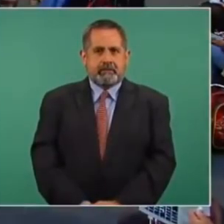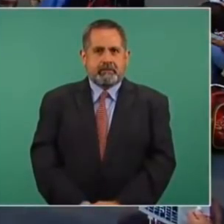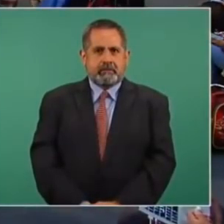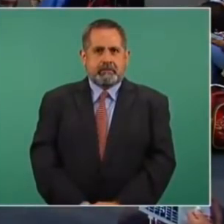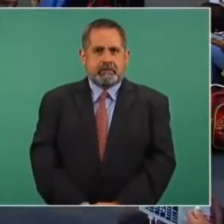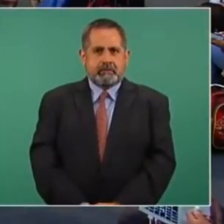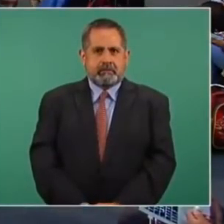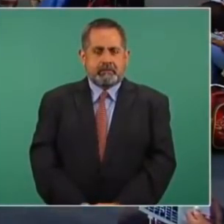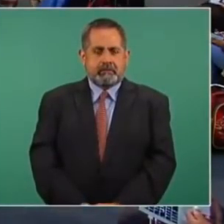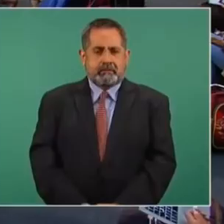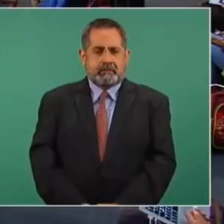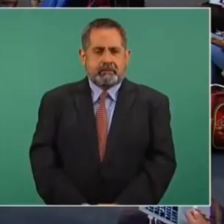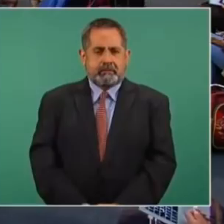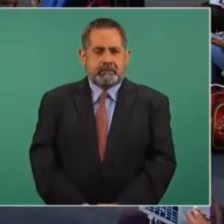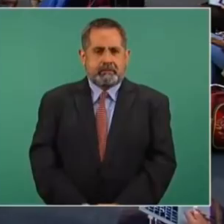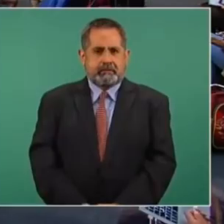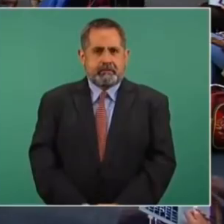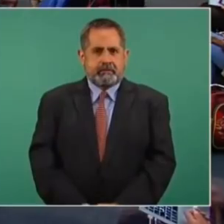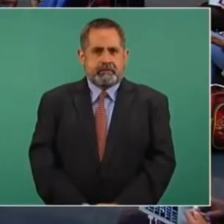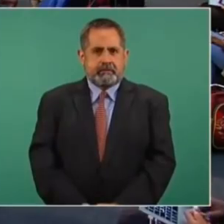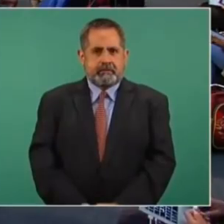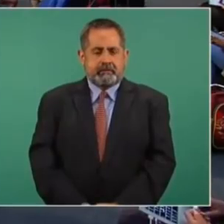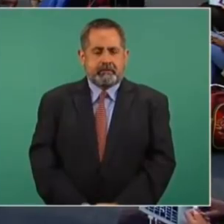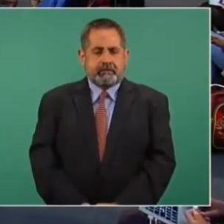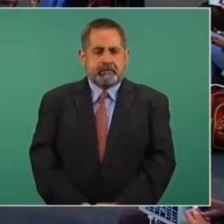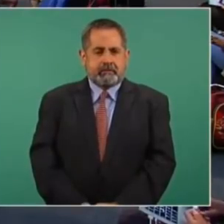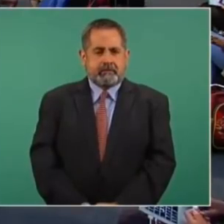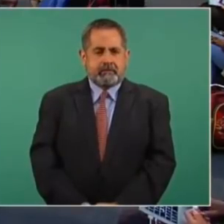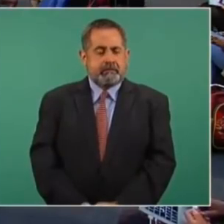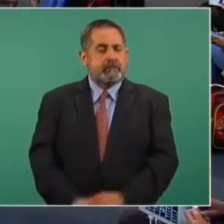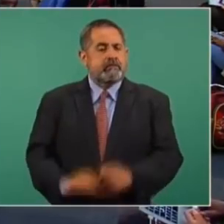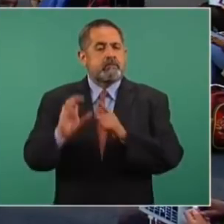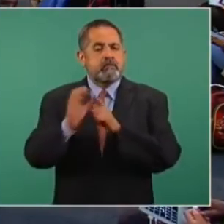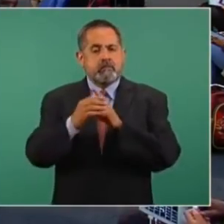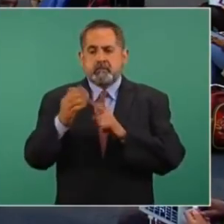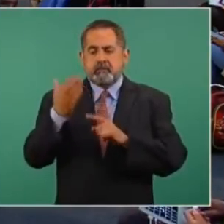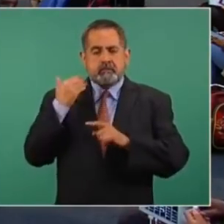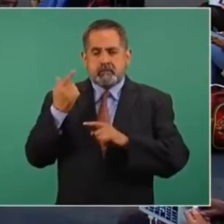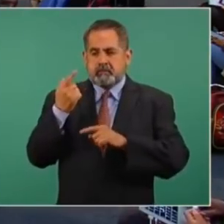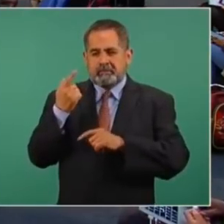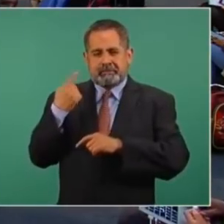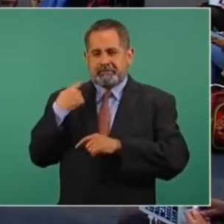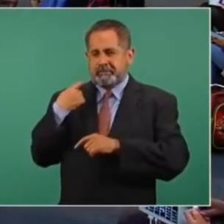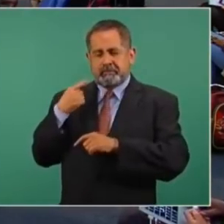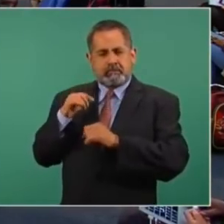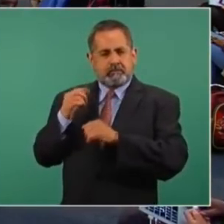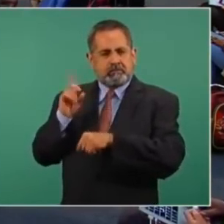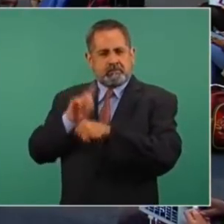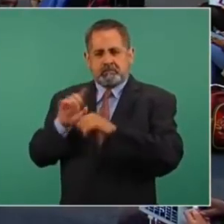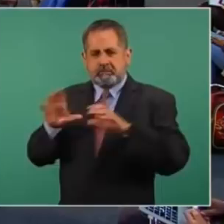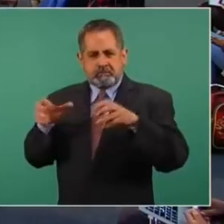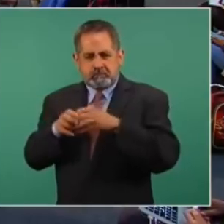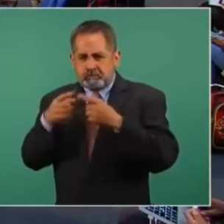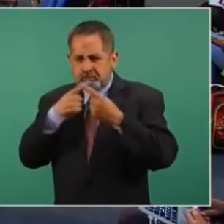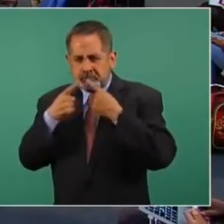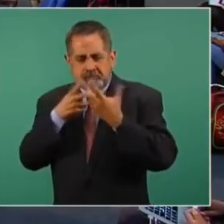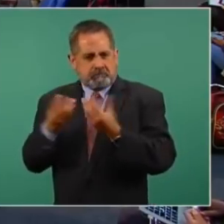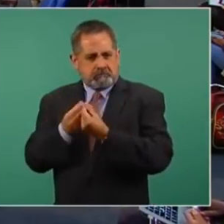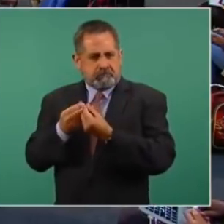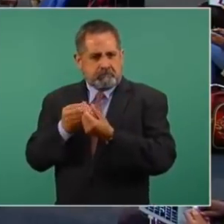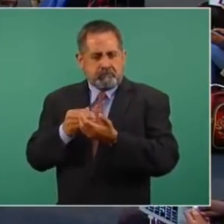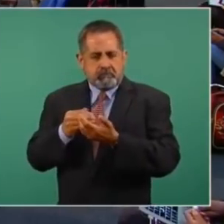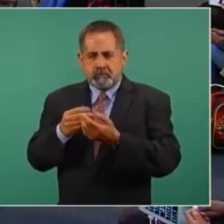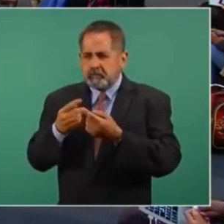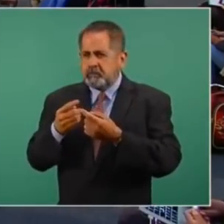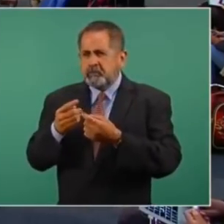Sí, la Comisión de Amnistía ha estado sesionando, la última sesión fue hace unos días. Ya hay varios casos, no recuerdo